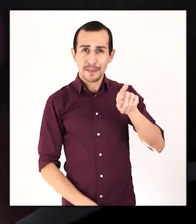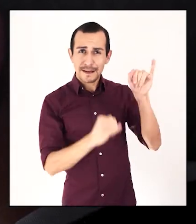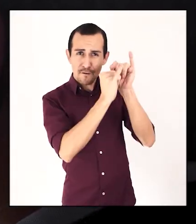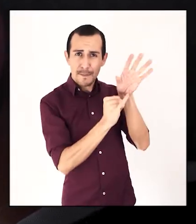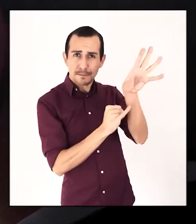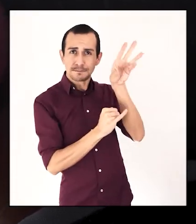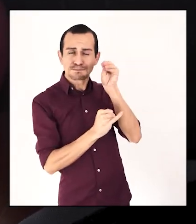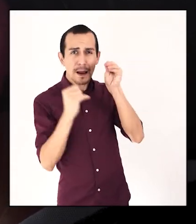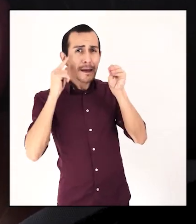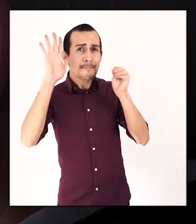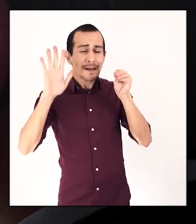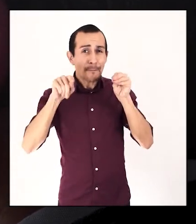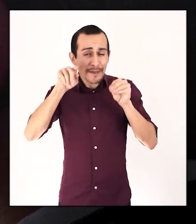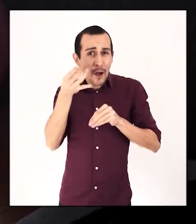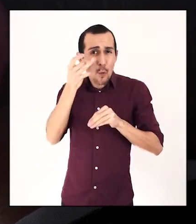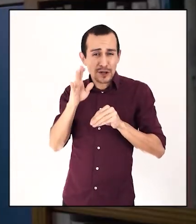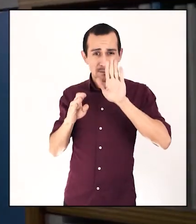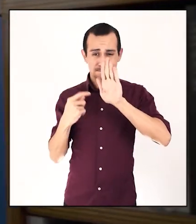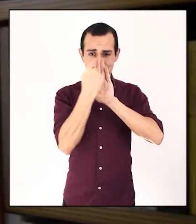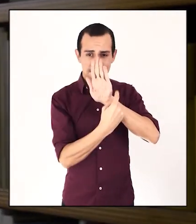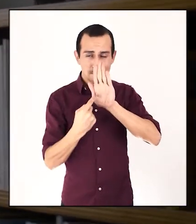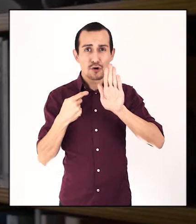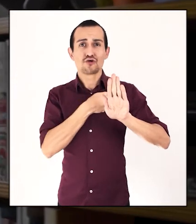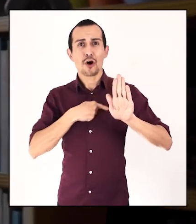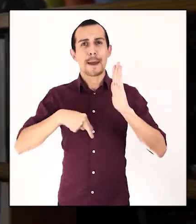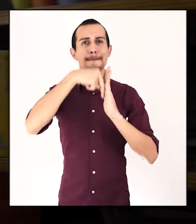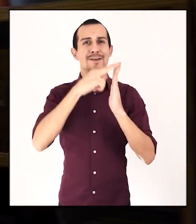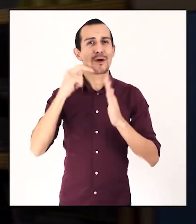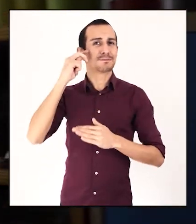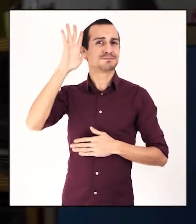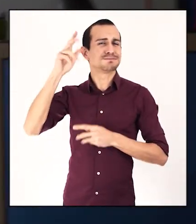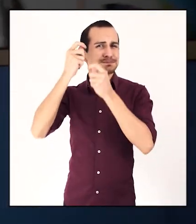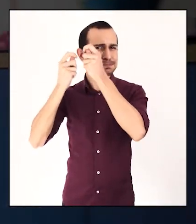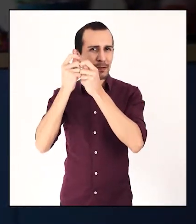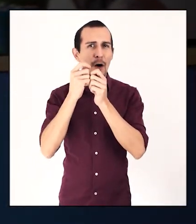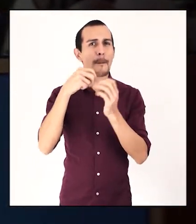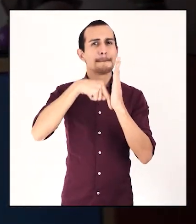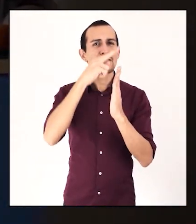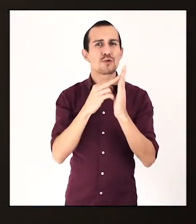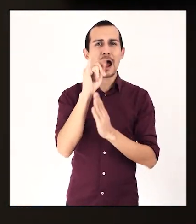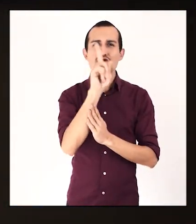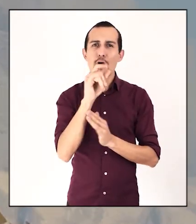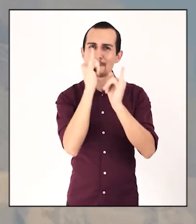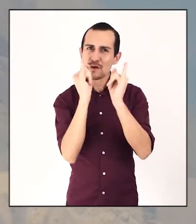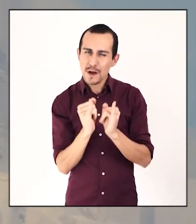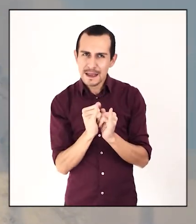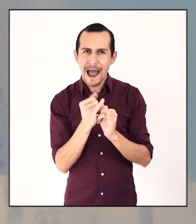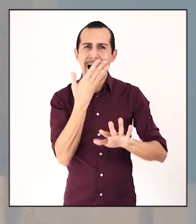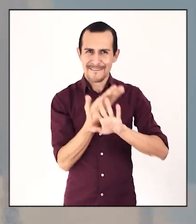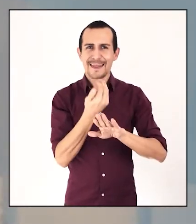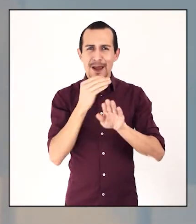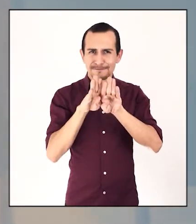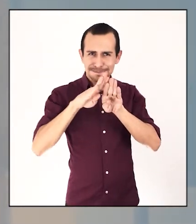En cierto sentido, imaginamos que este único y gran continente llamado pintura abstracta o pintura no figurativa, también